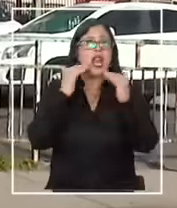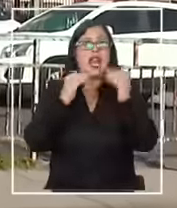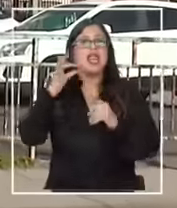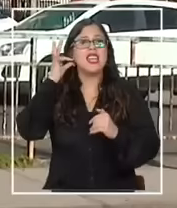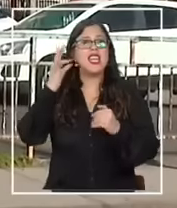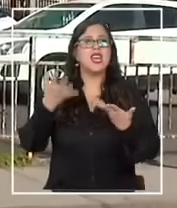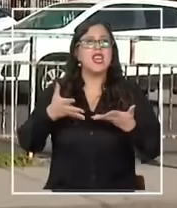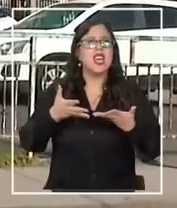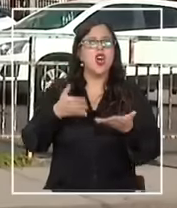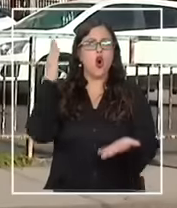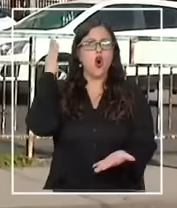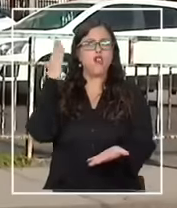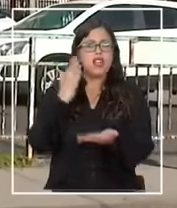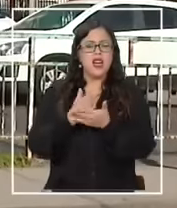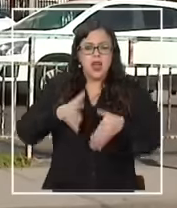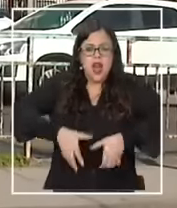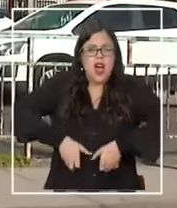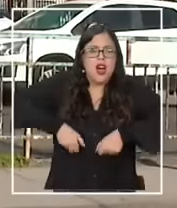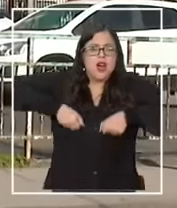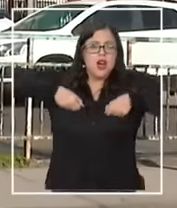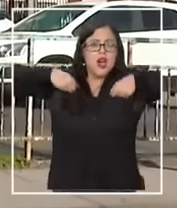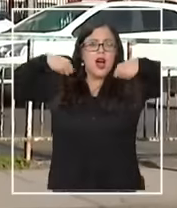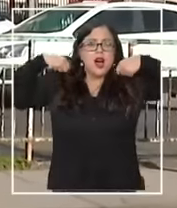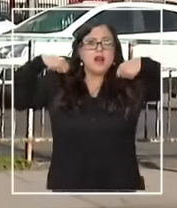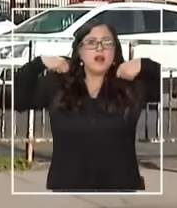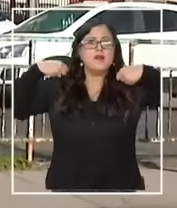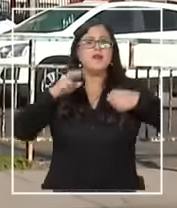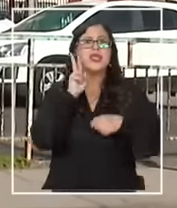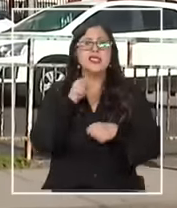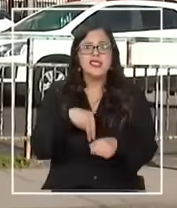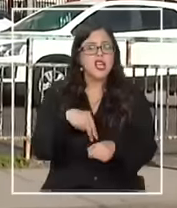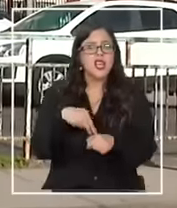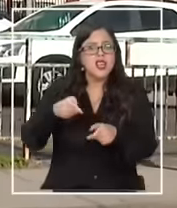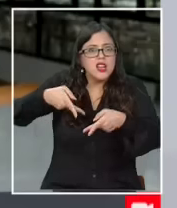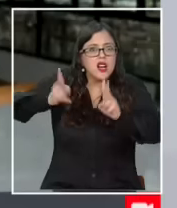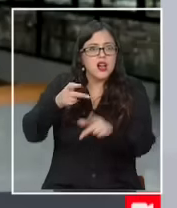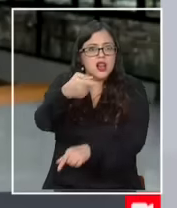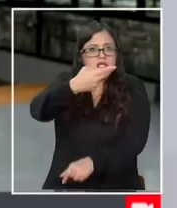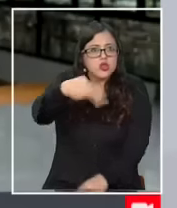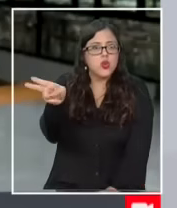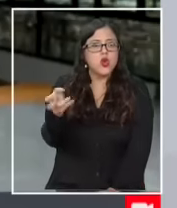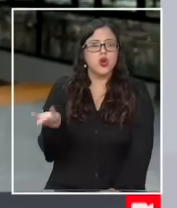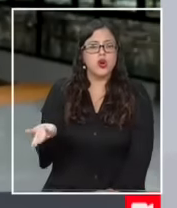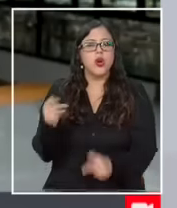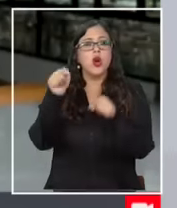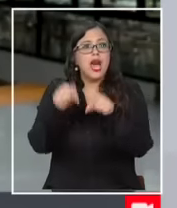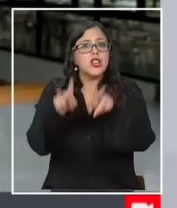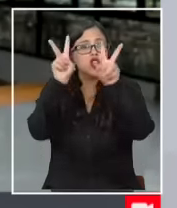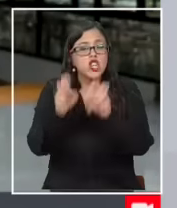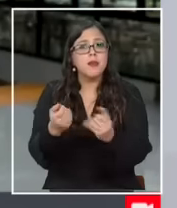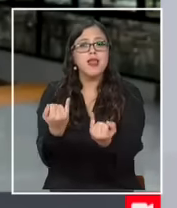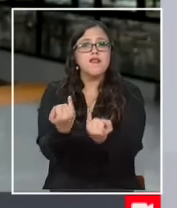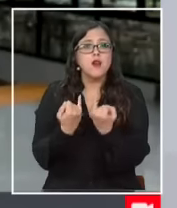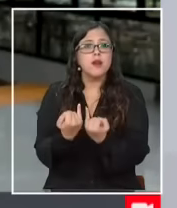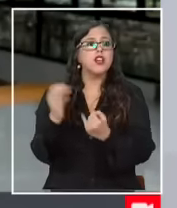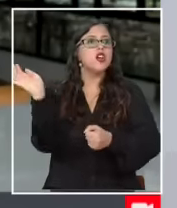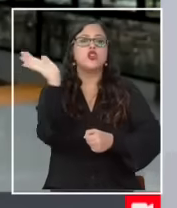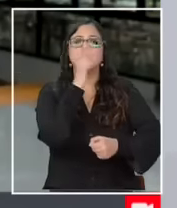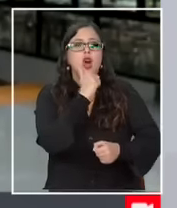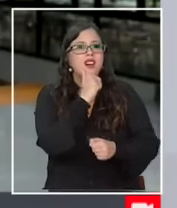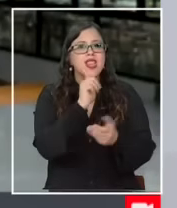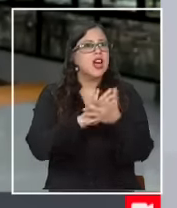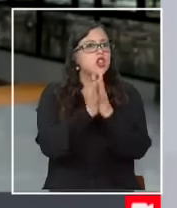obligadas a exhibir parte de su cuerpo sin su consentimiento este consentimiento informado no contenía